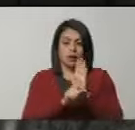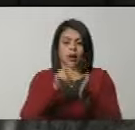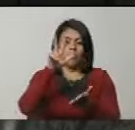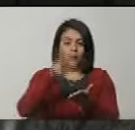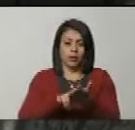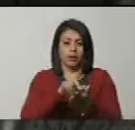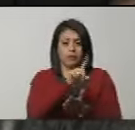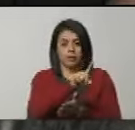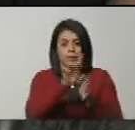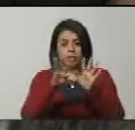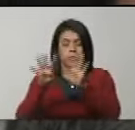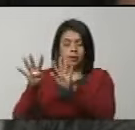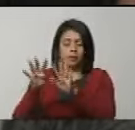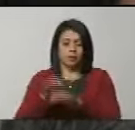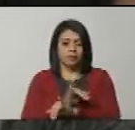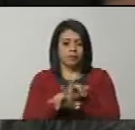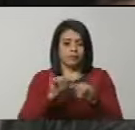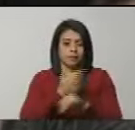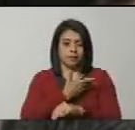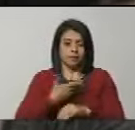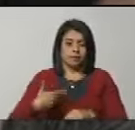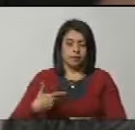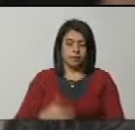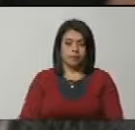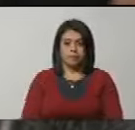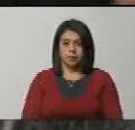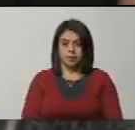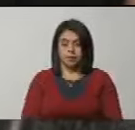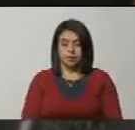aprobada en 1999. Es todo, señor presidente.